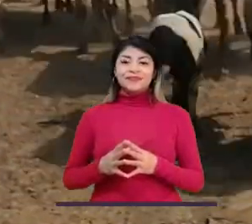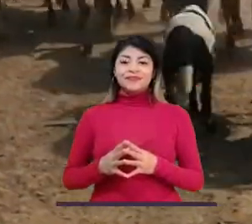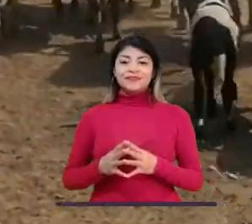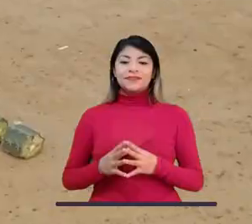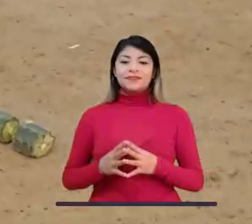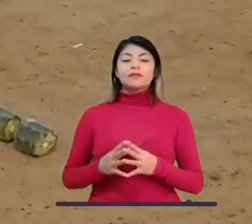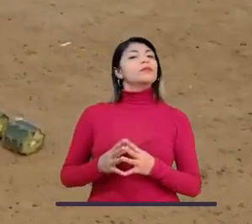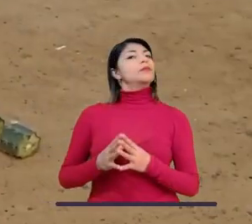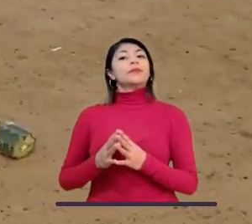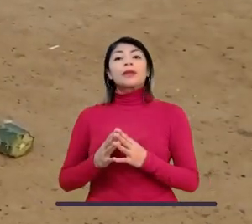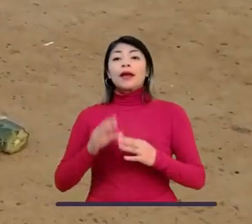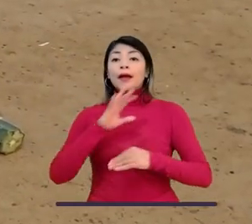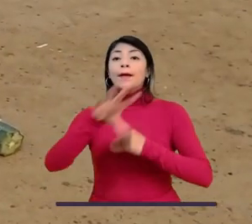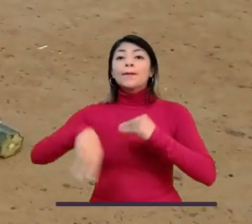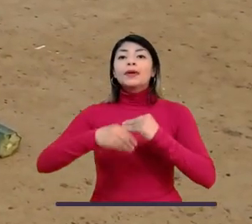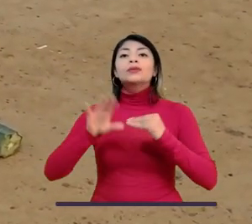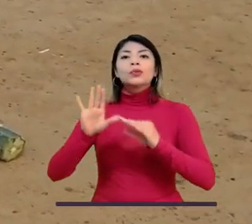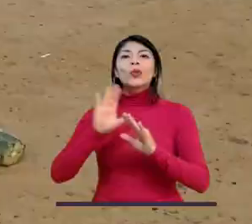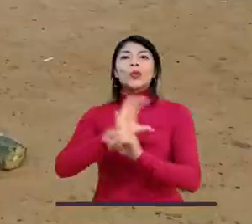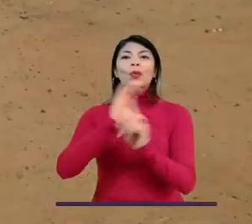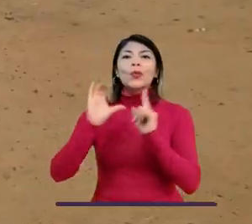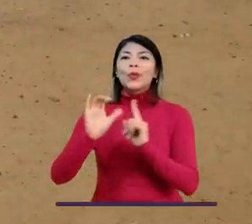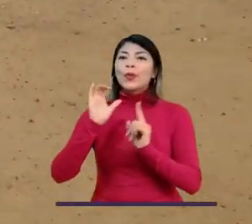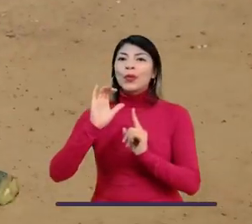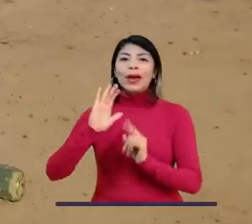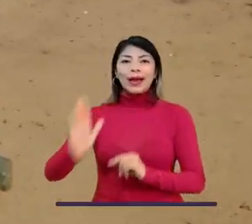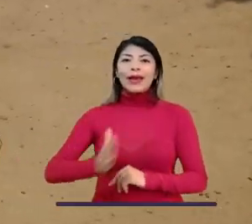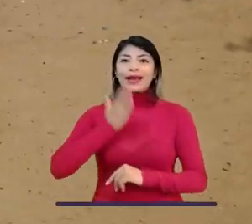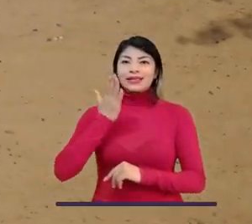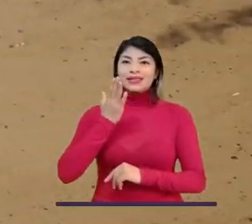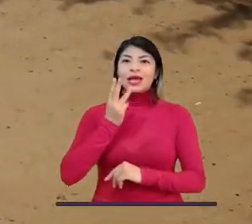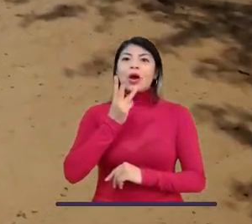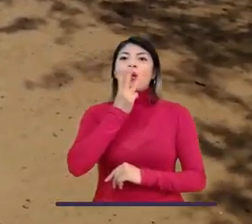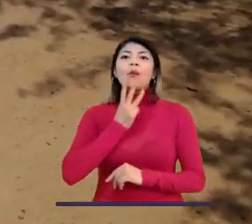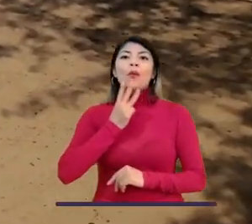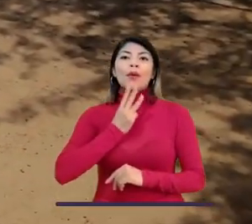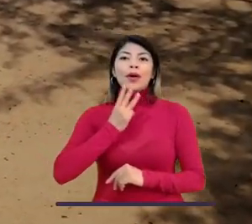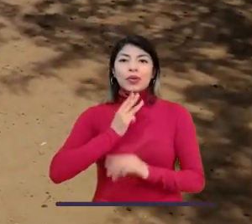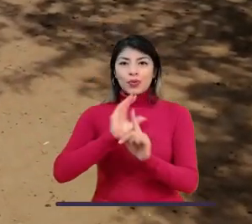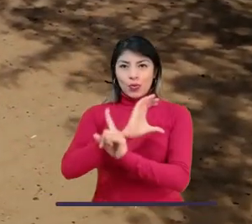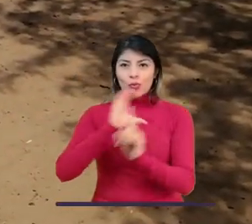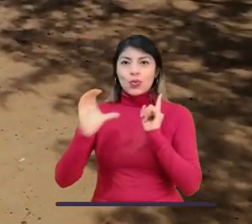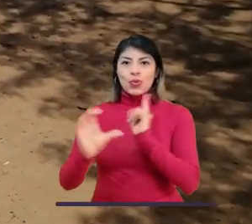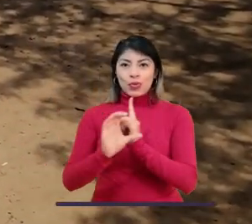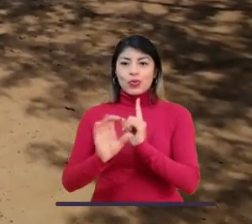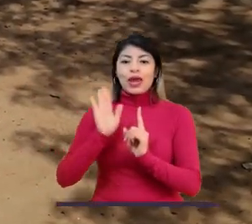Este es el juego tradicional de la cultura guayú. Se llama carresía con cartón.